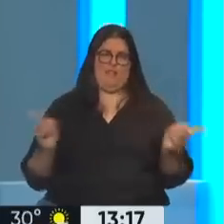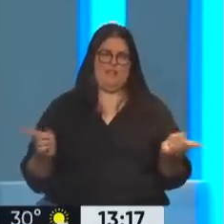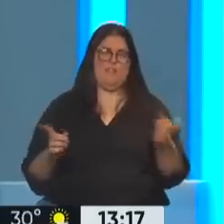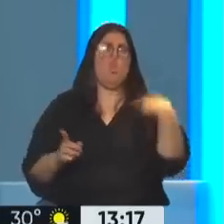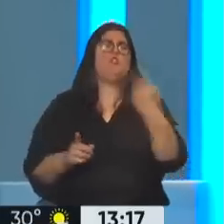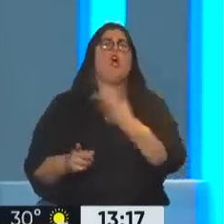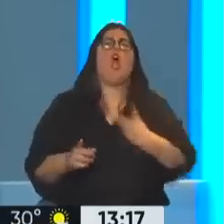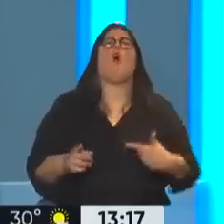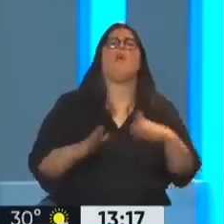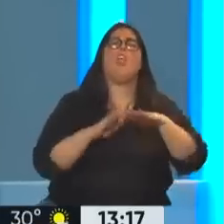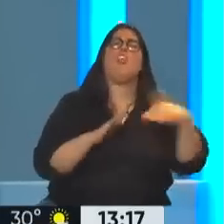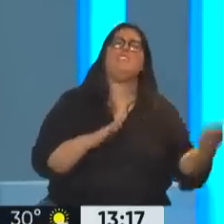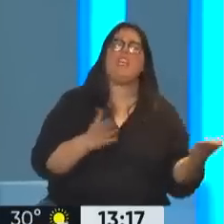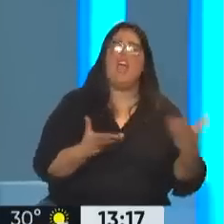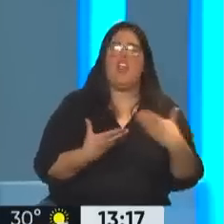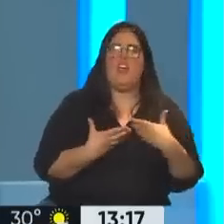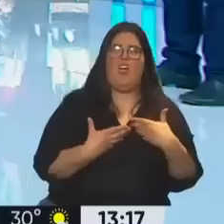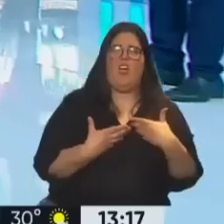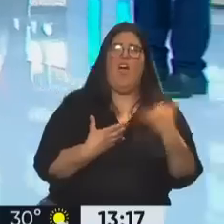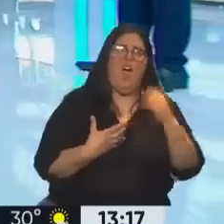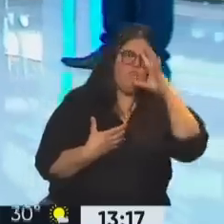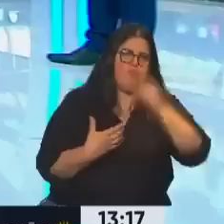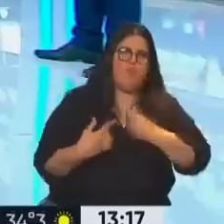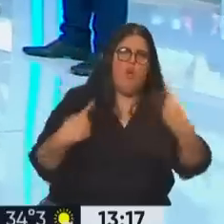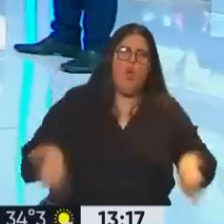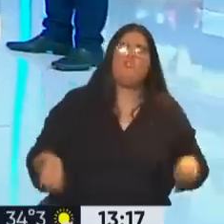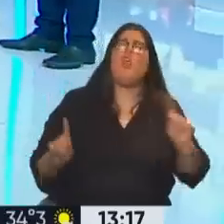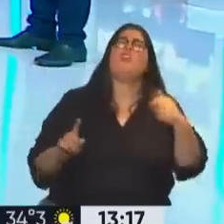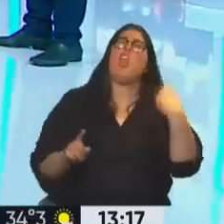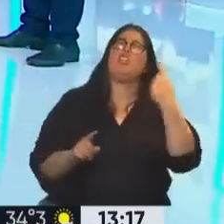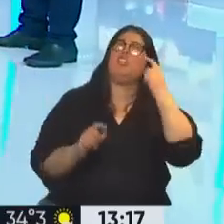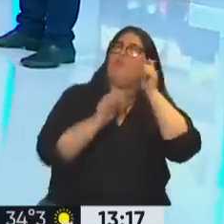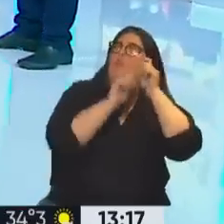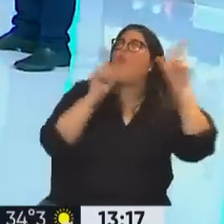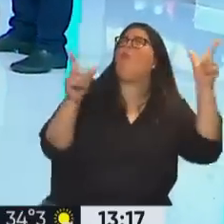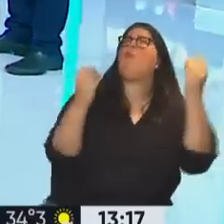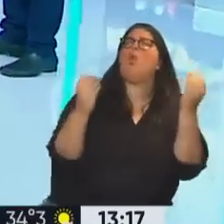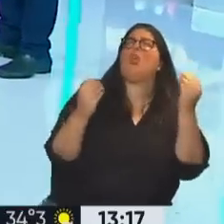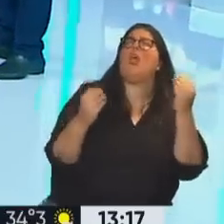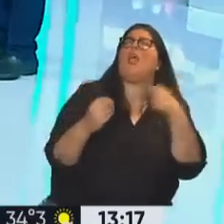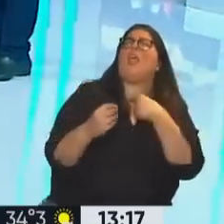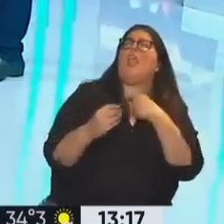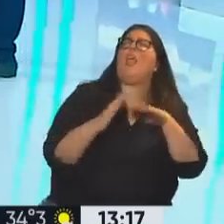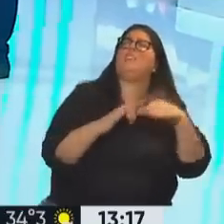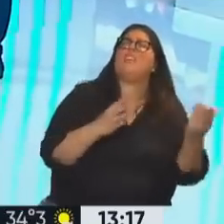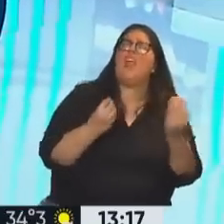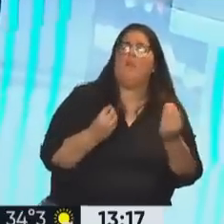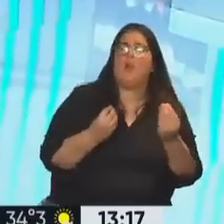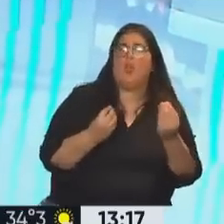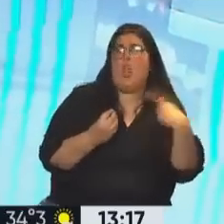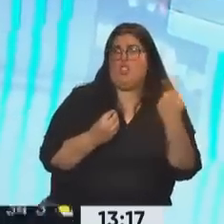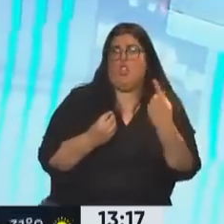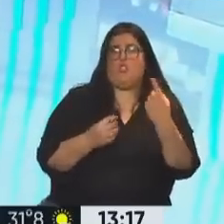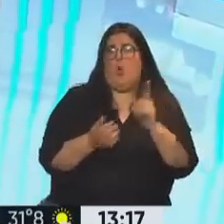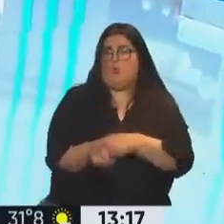de izquierda, ¿y por qué de izquierda además? No por noveleros, no por nuestras fijaciones mentales. Doscientos años llevamos haciendo lo mismo y